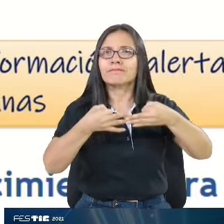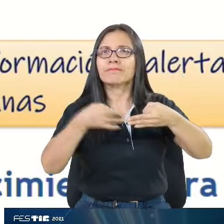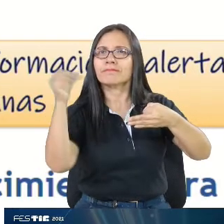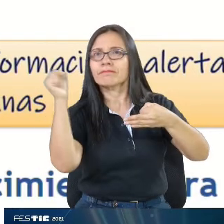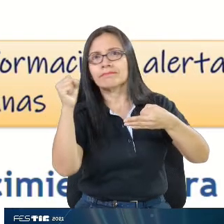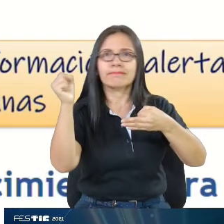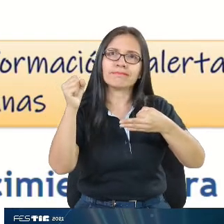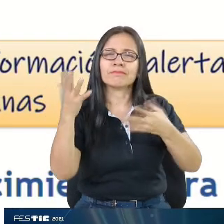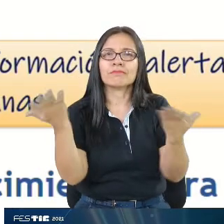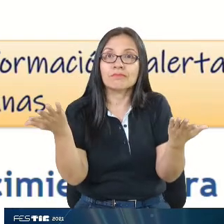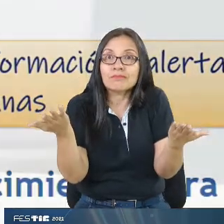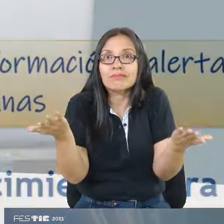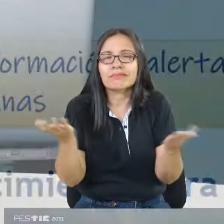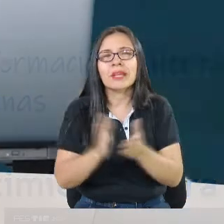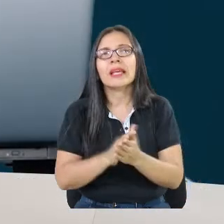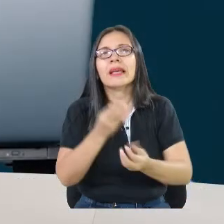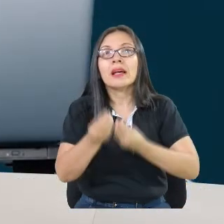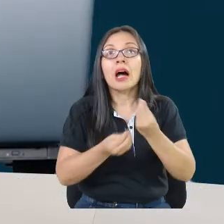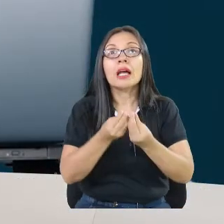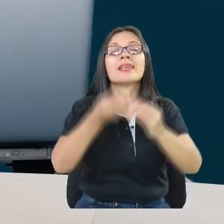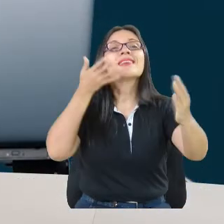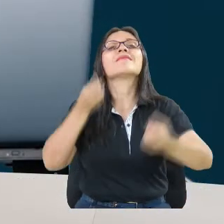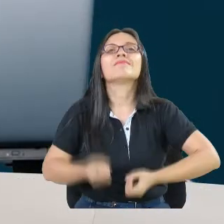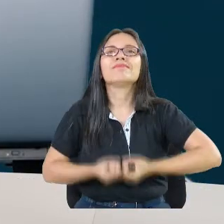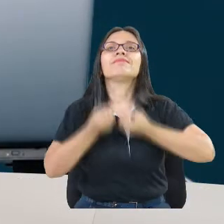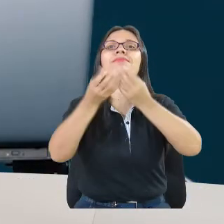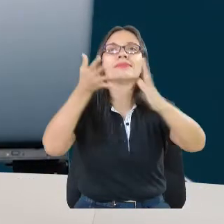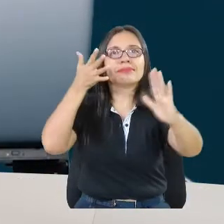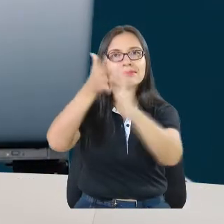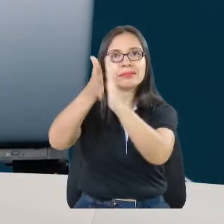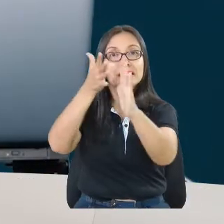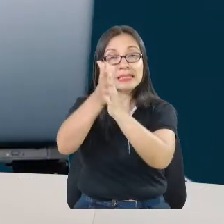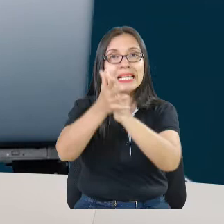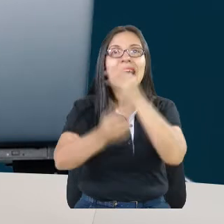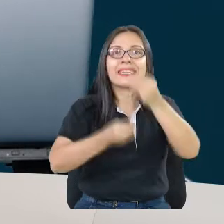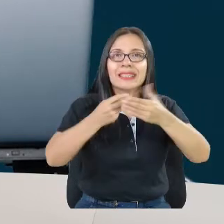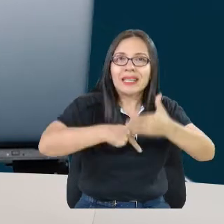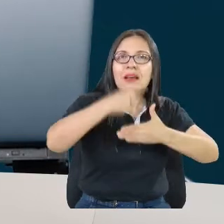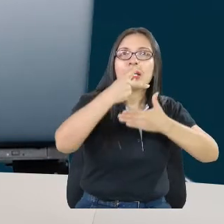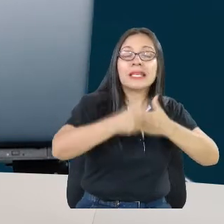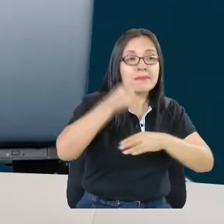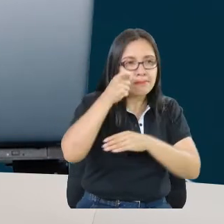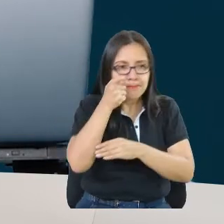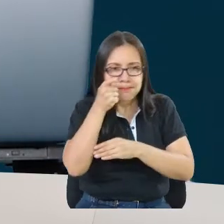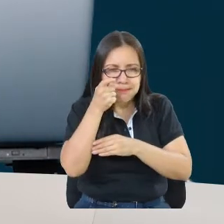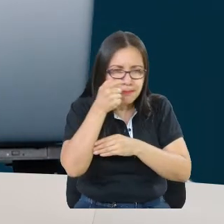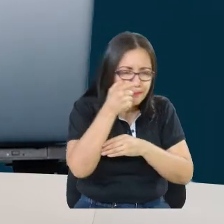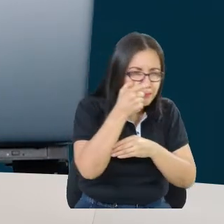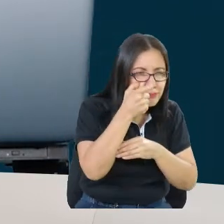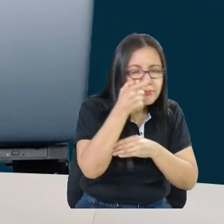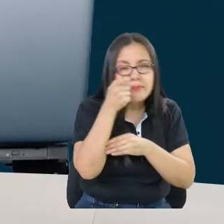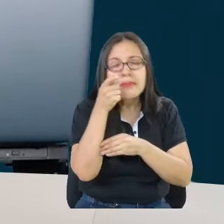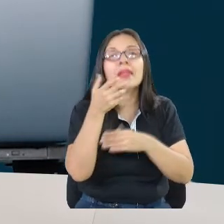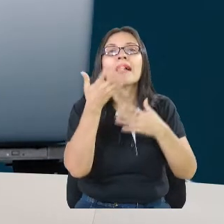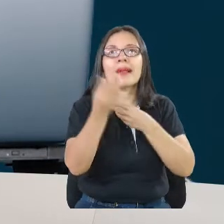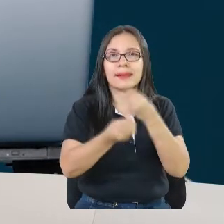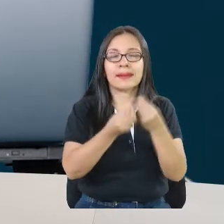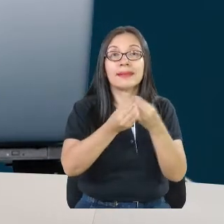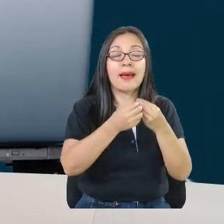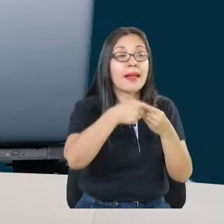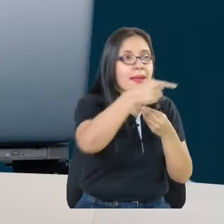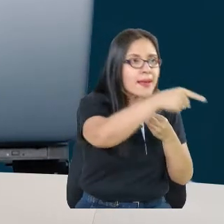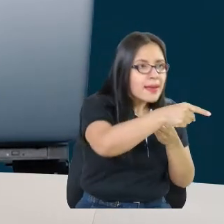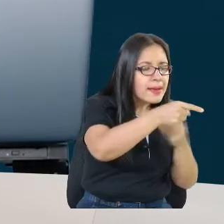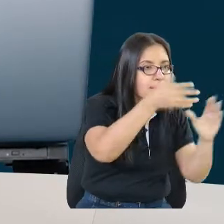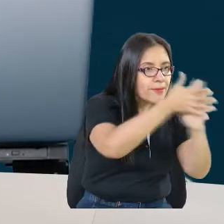y en esas zonas priorizar que se desarrolle esa TIC y hacer monitoreo. Cuando leemos las diferentes variables que nos